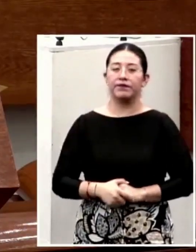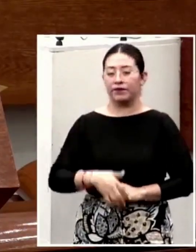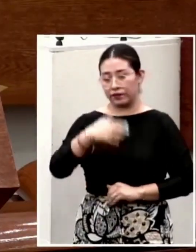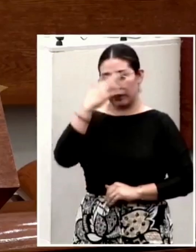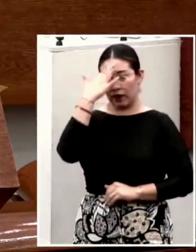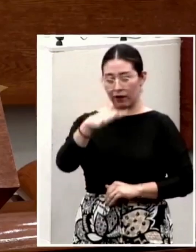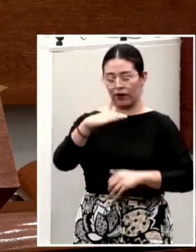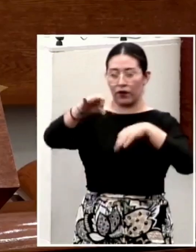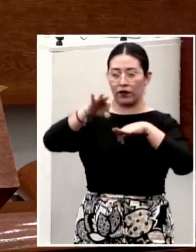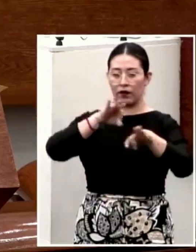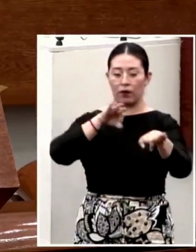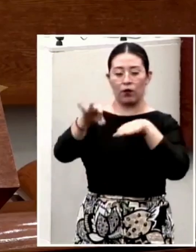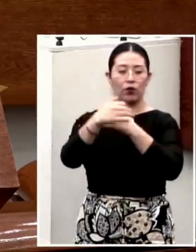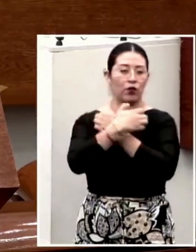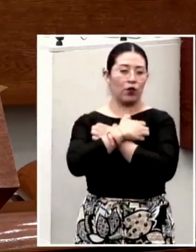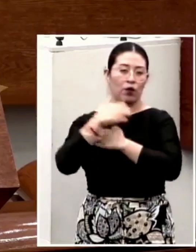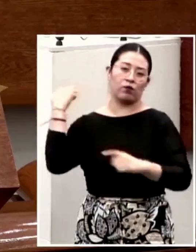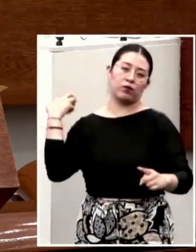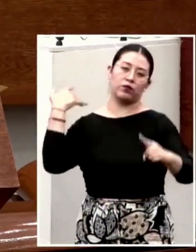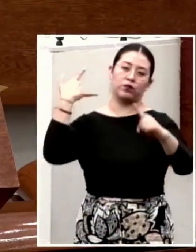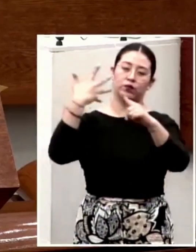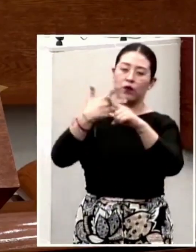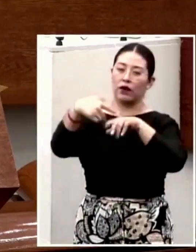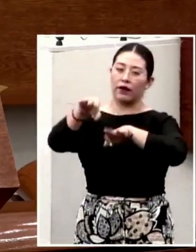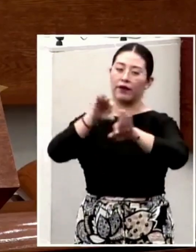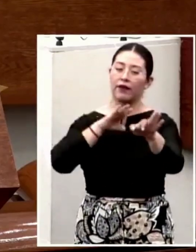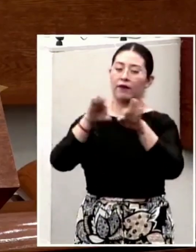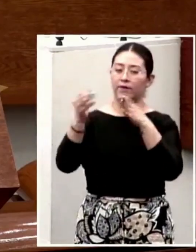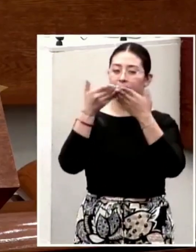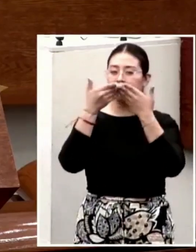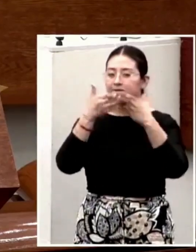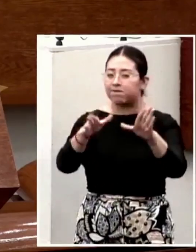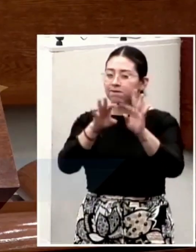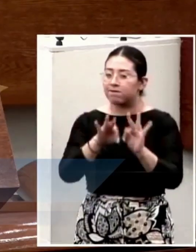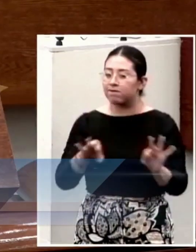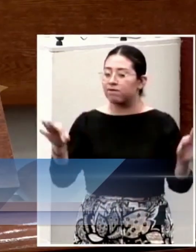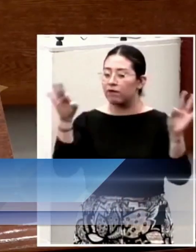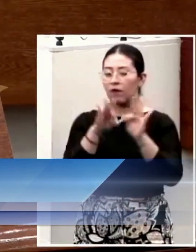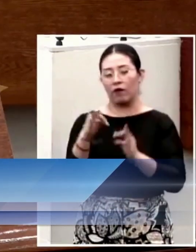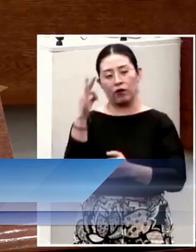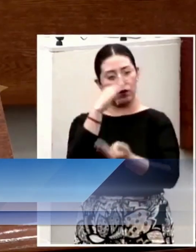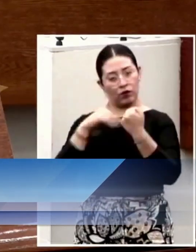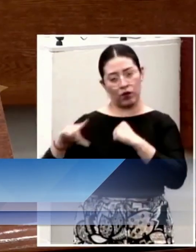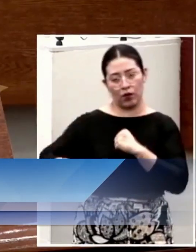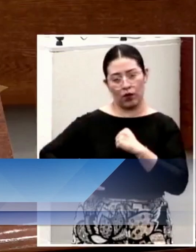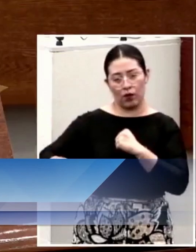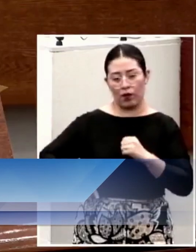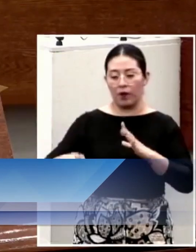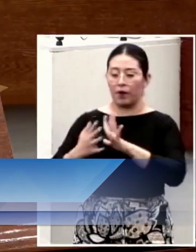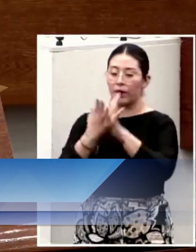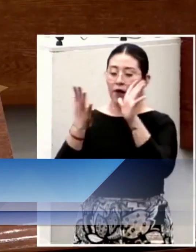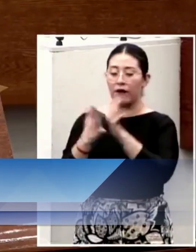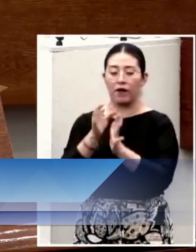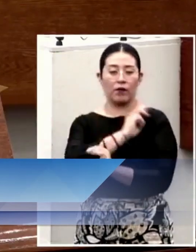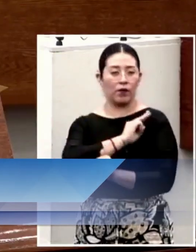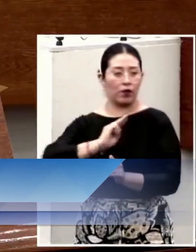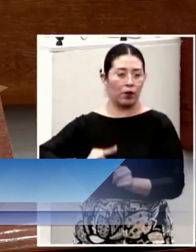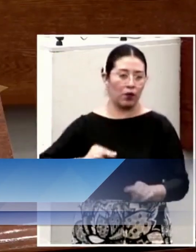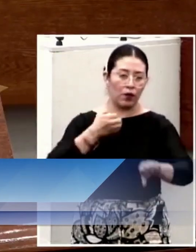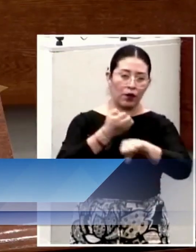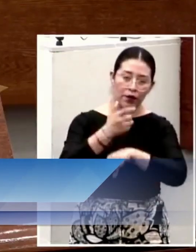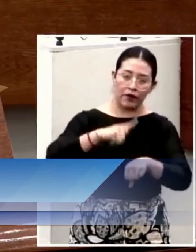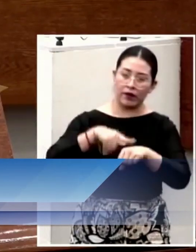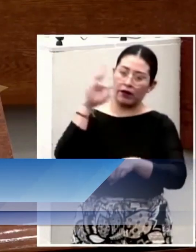trayectoria educativa y como funcionario público en todos los niveles de gobierno, municipal, estatal,